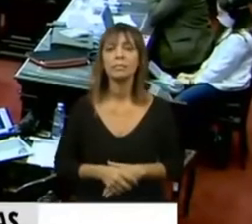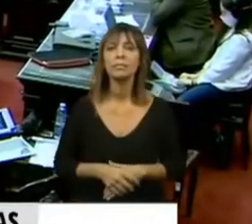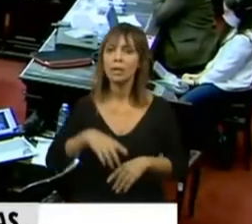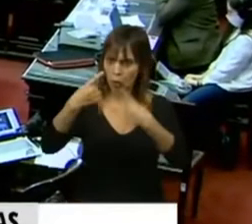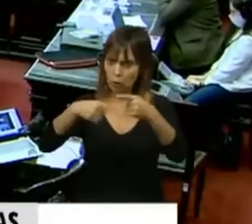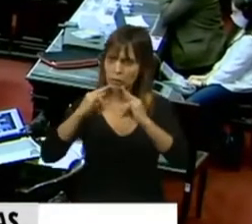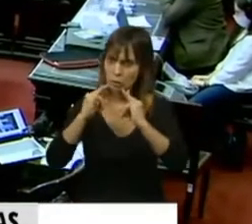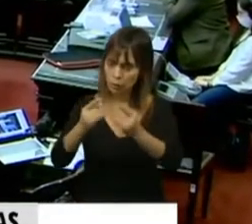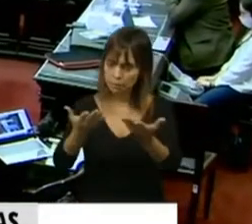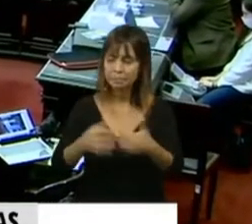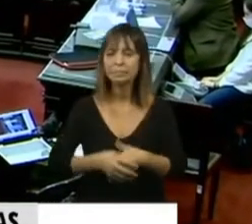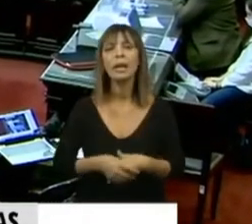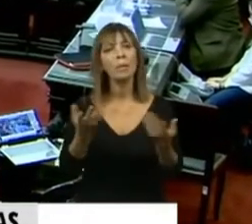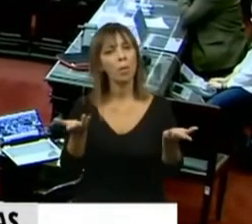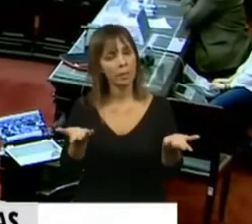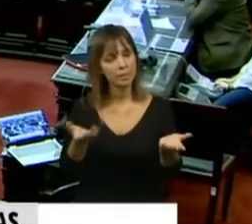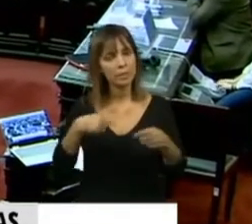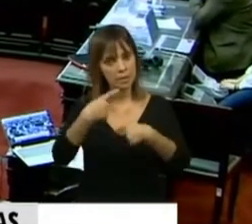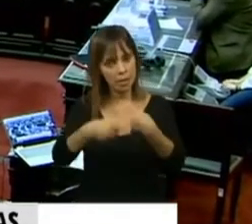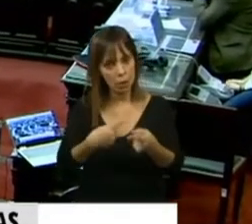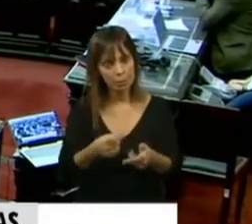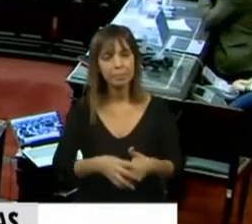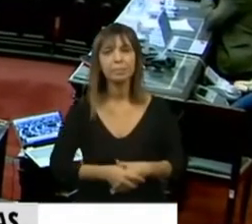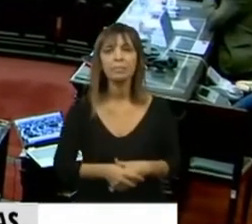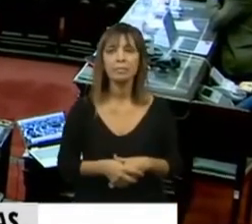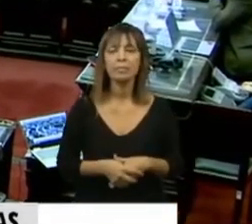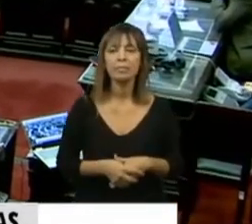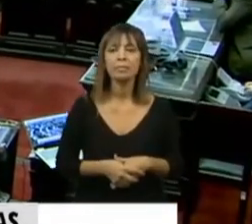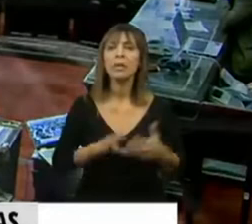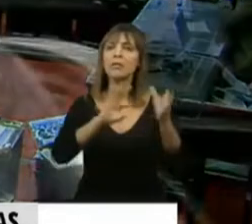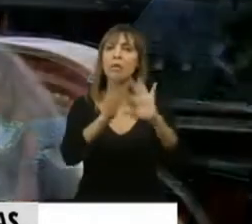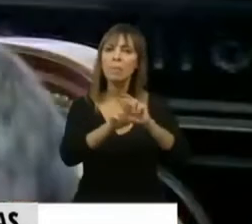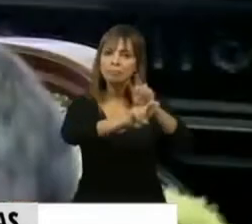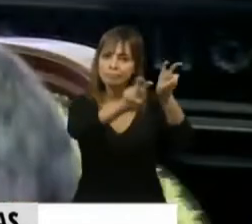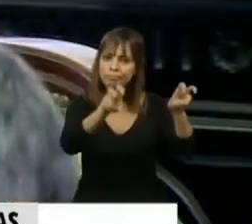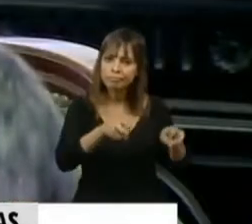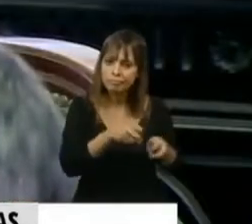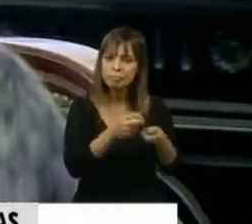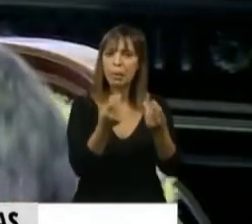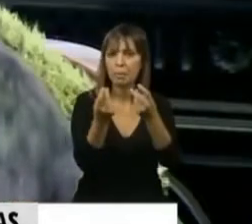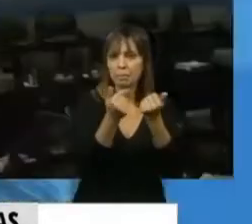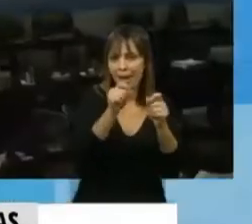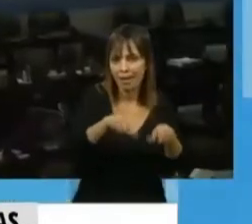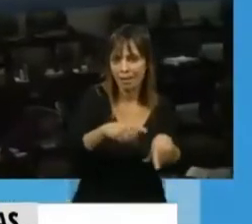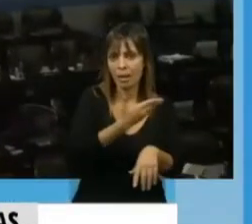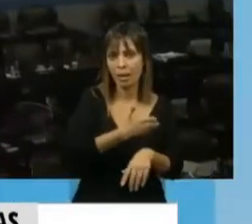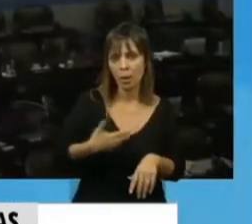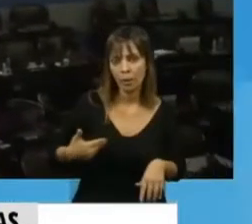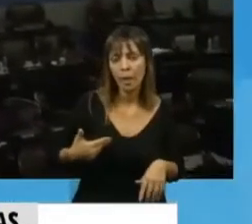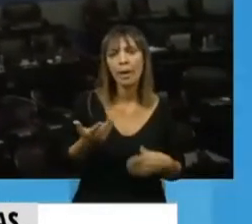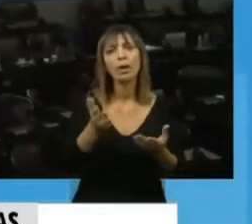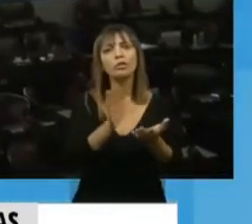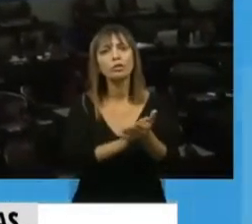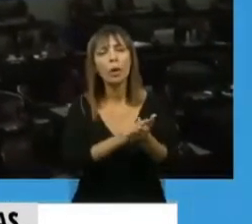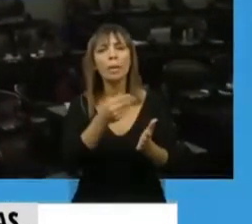diputada. Ahora, retomo, un sistema impositivo regresivo basado en el impuesto al